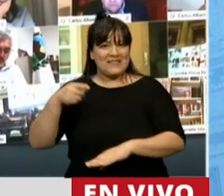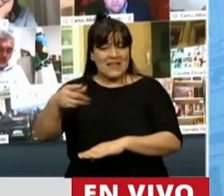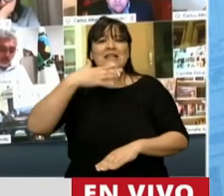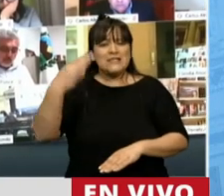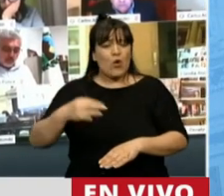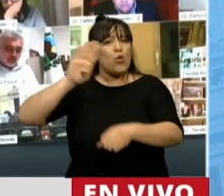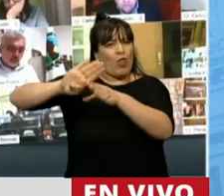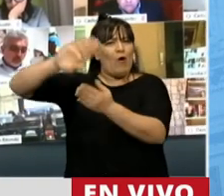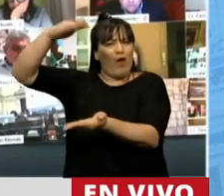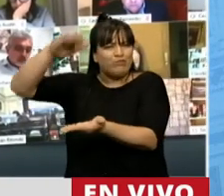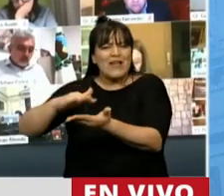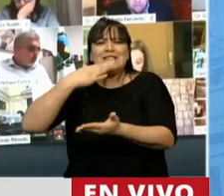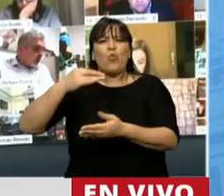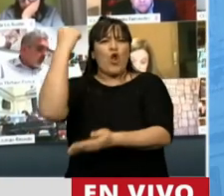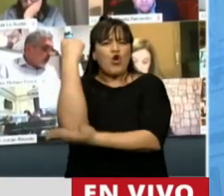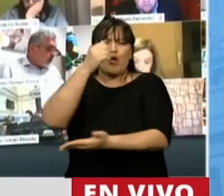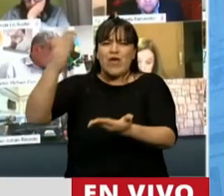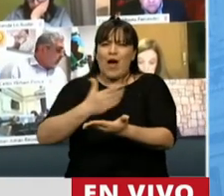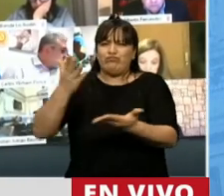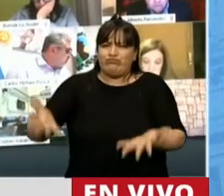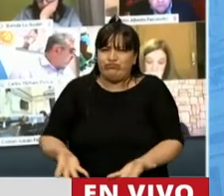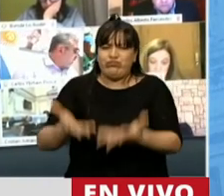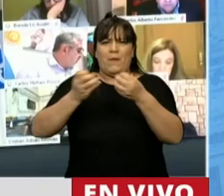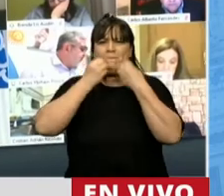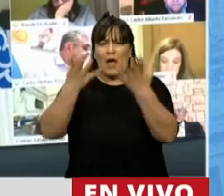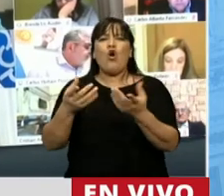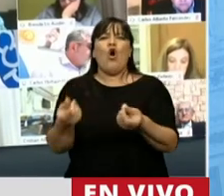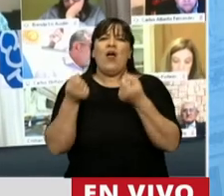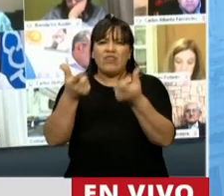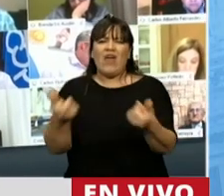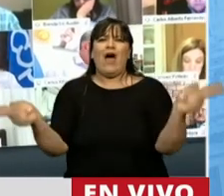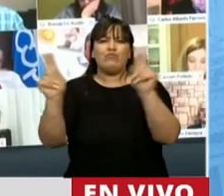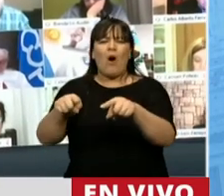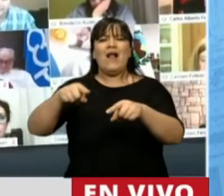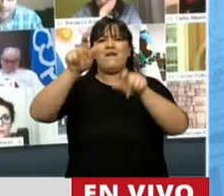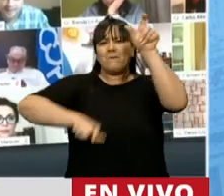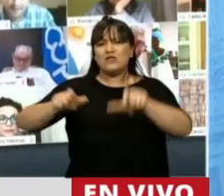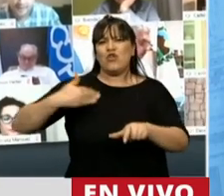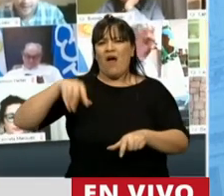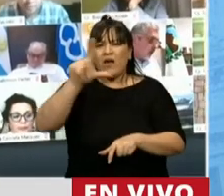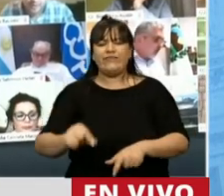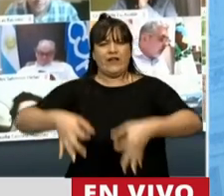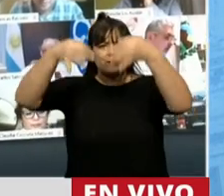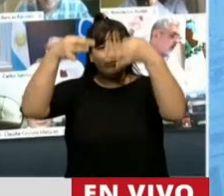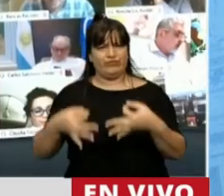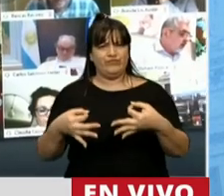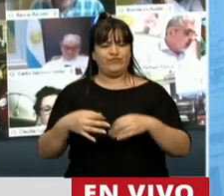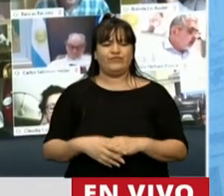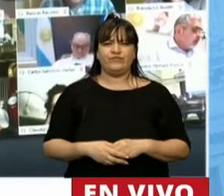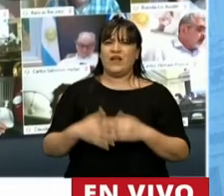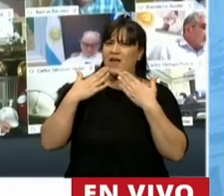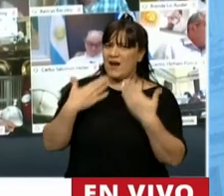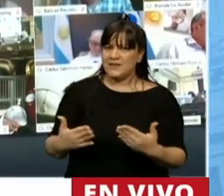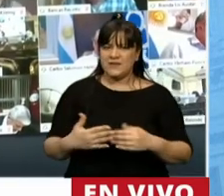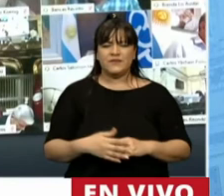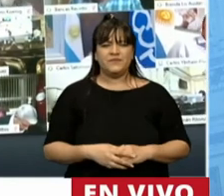que va a ser un proceso de expansión económica y que le va a devolver la dignidad a los ciudadanos y ciudadanas de nuestra República, señor presidente. Gracias, diputado.